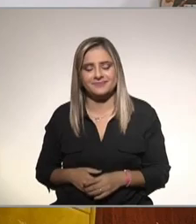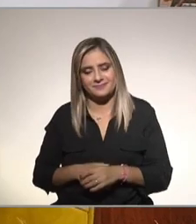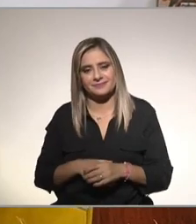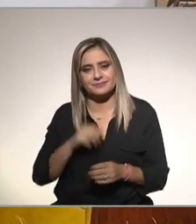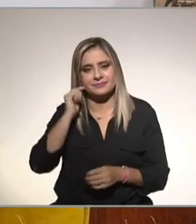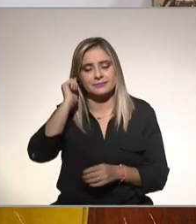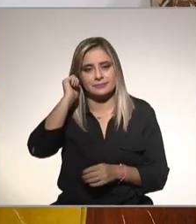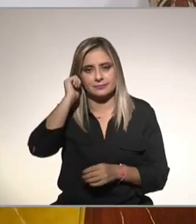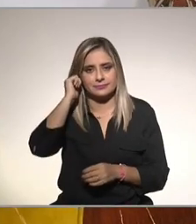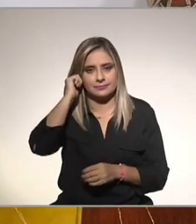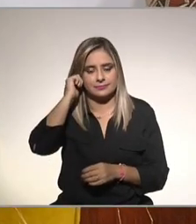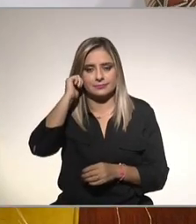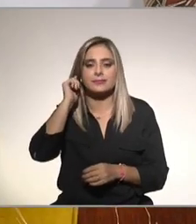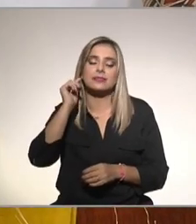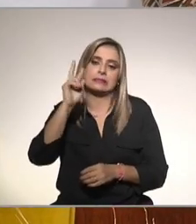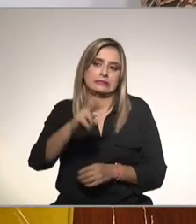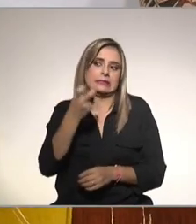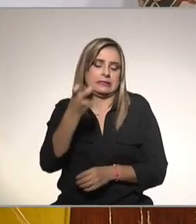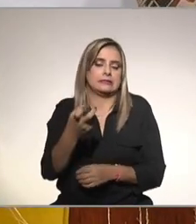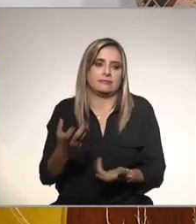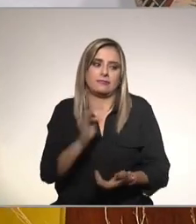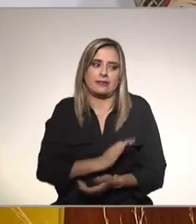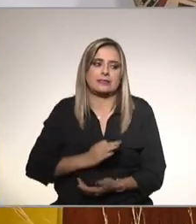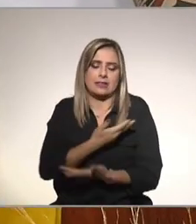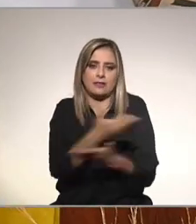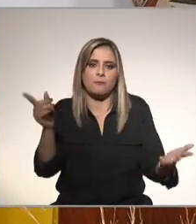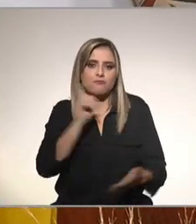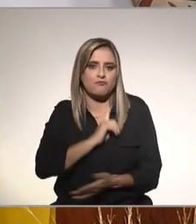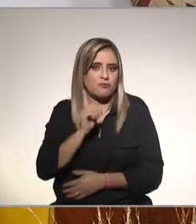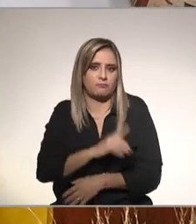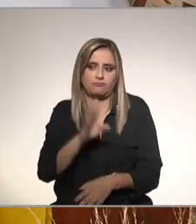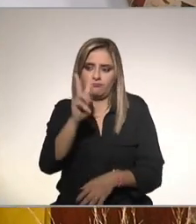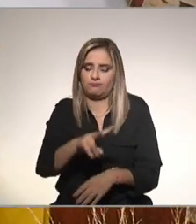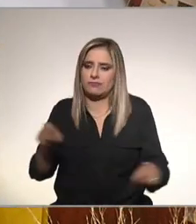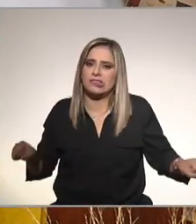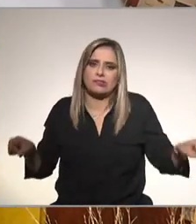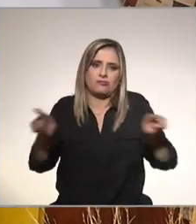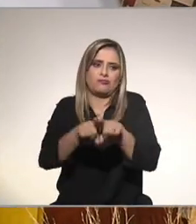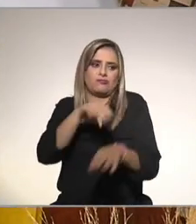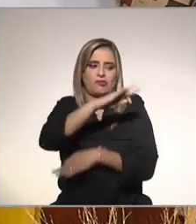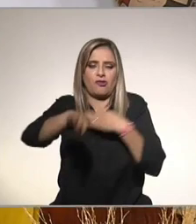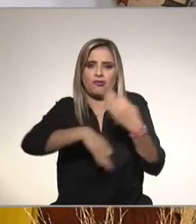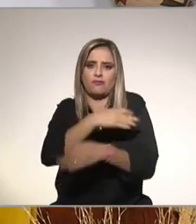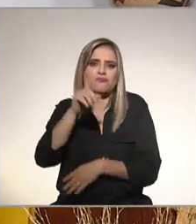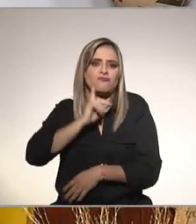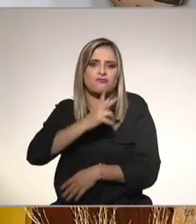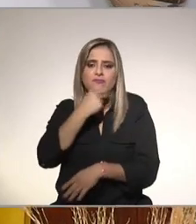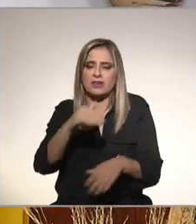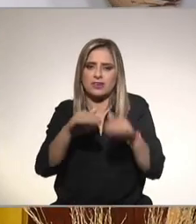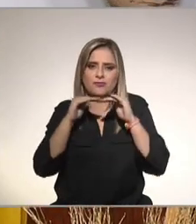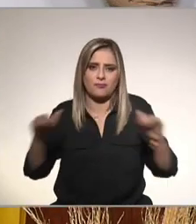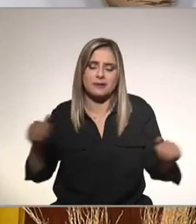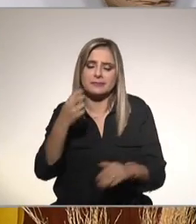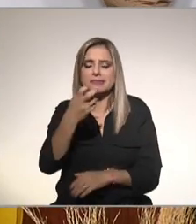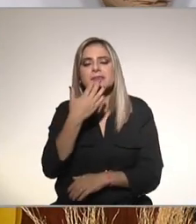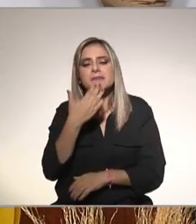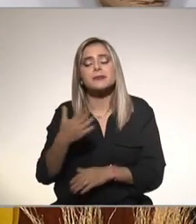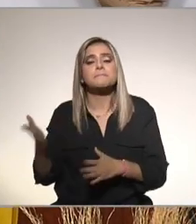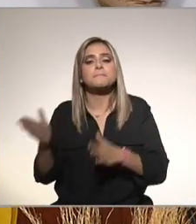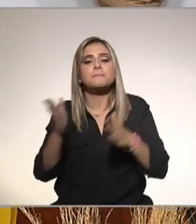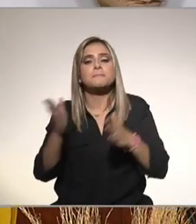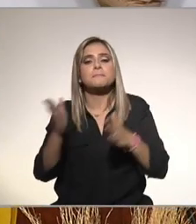como debe de ser felicidades a todas las mujeres nada más faltaba somos exactamente iguales y qué bueno que sucedió esto pero ahora sí vamos con nuestros